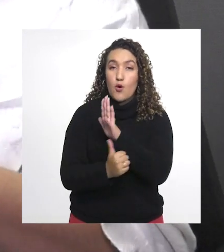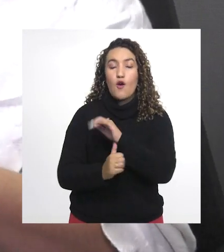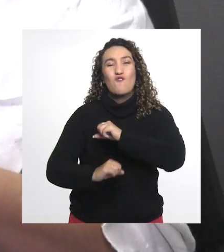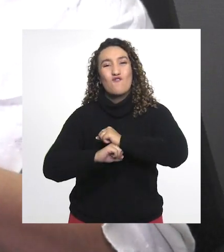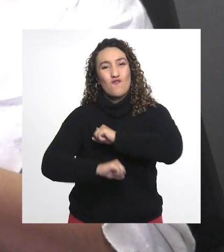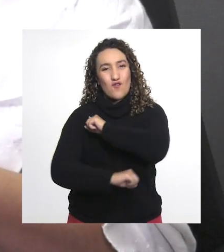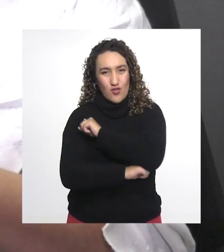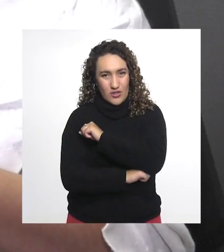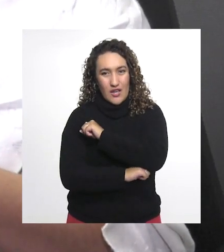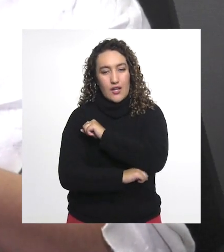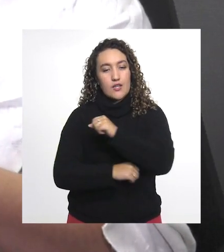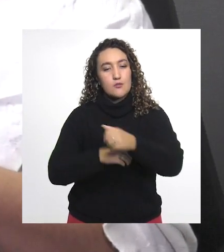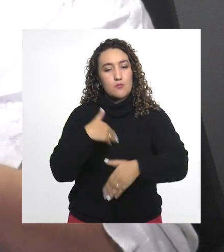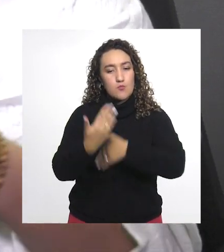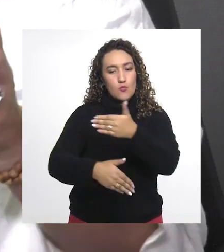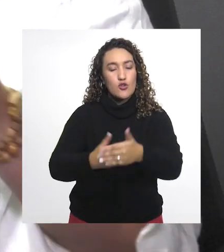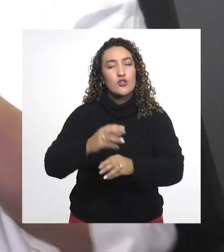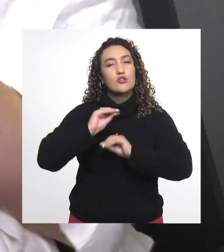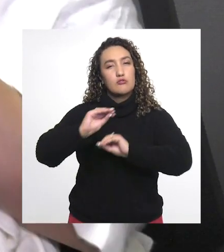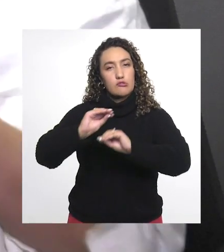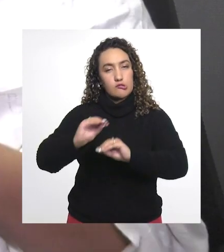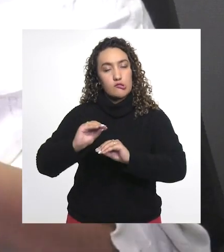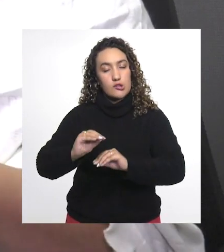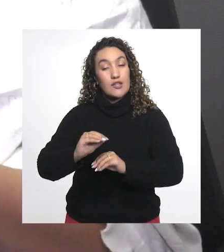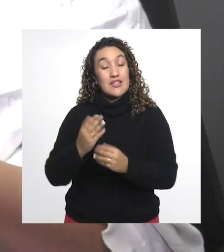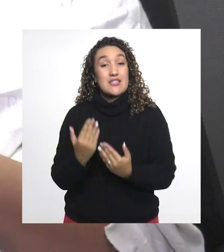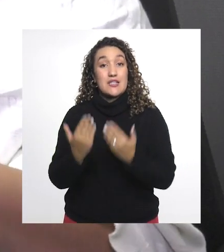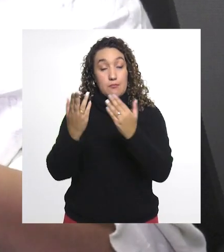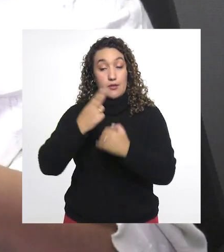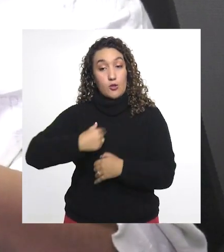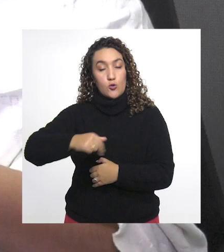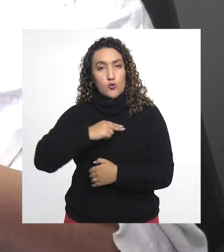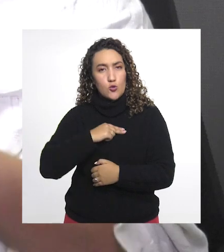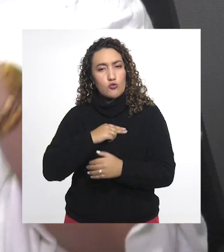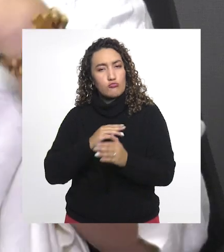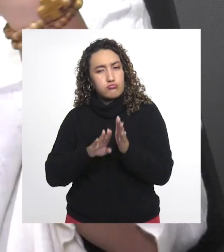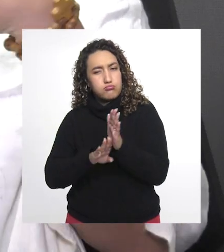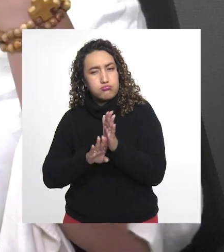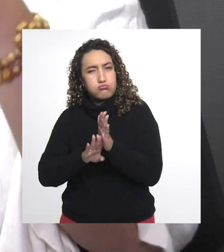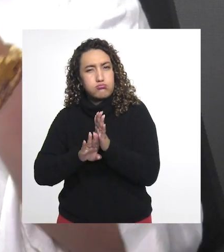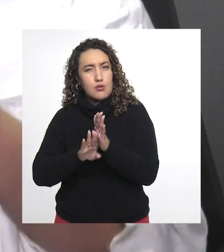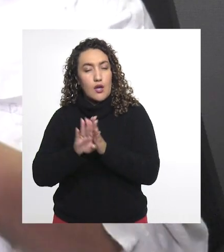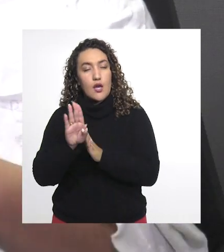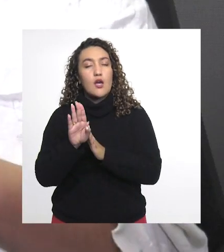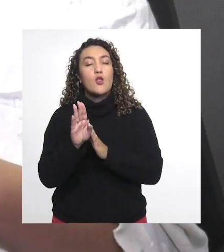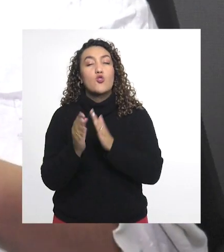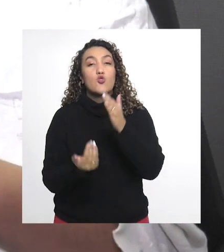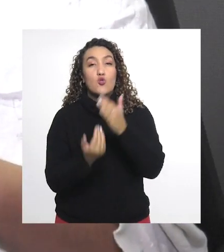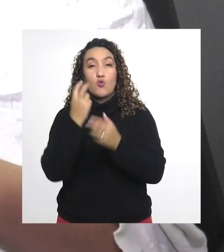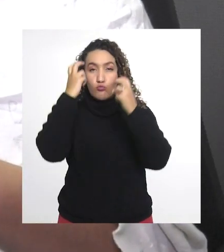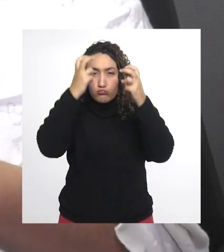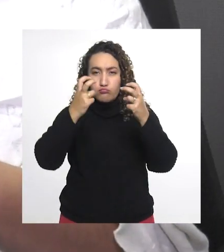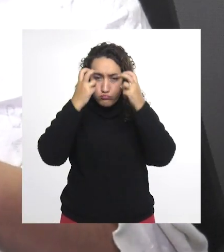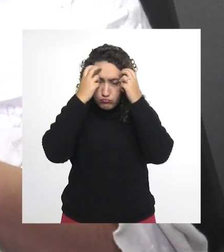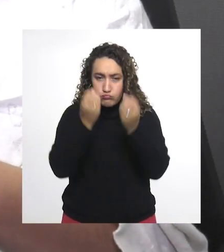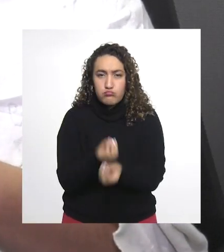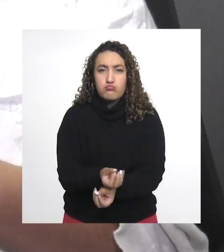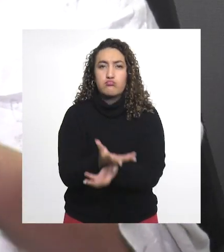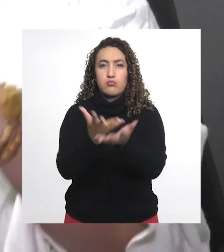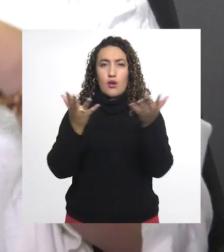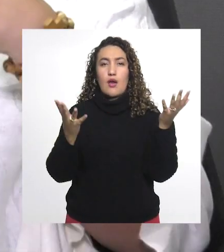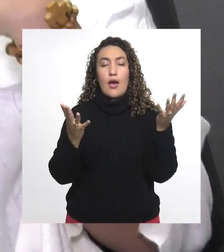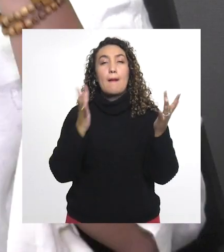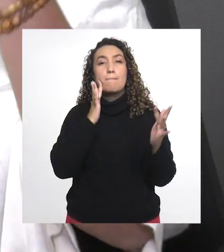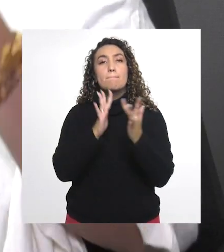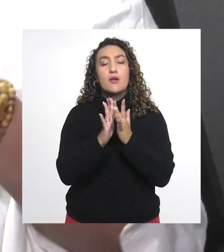programas son programas que fortalecen las cadenas de formación y que también nos permiten a nosotros avanzar en la ruta de investigación